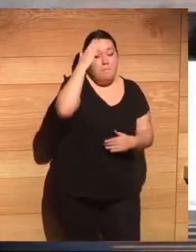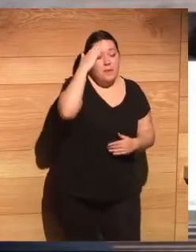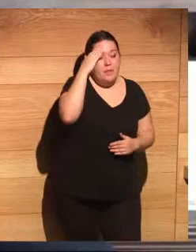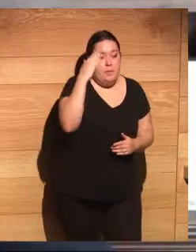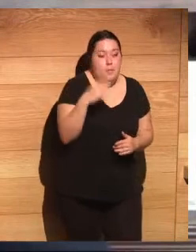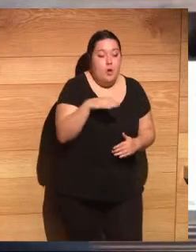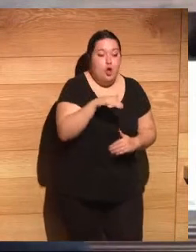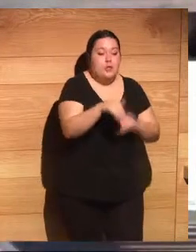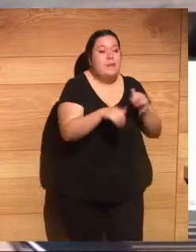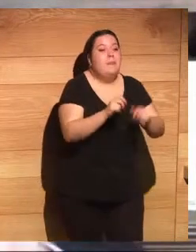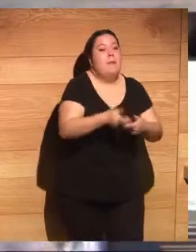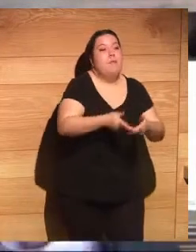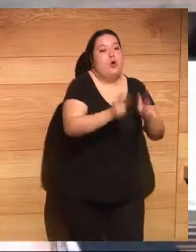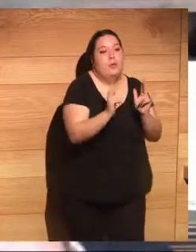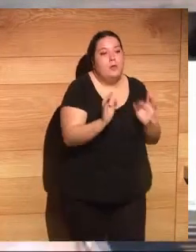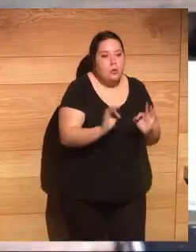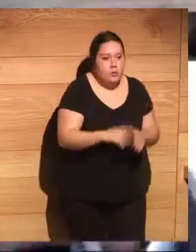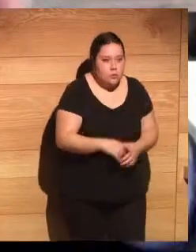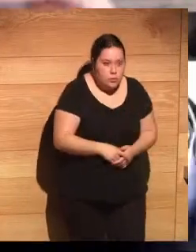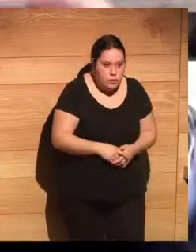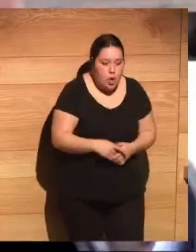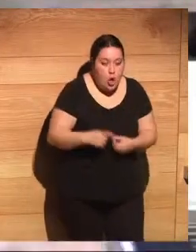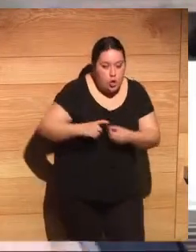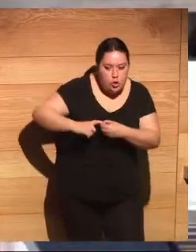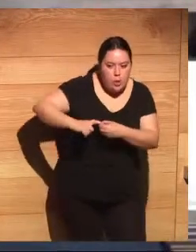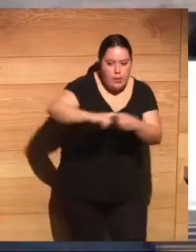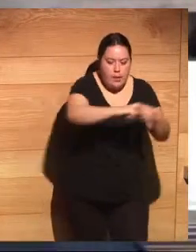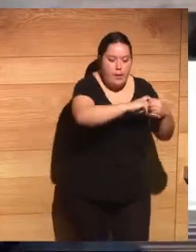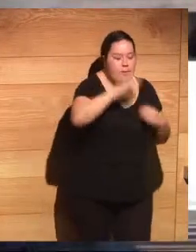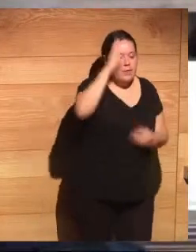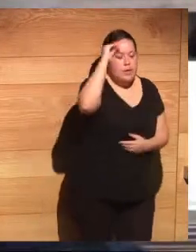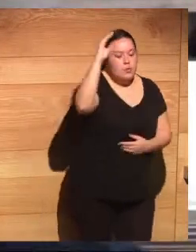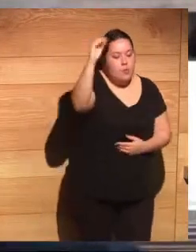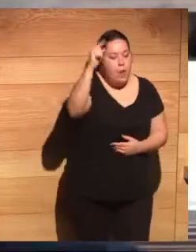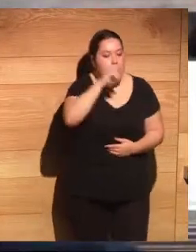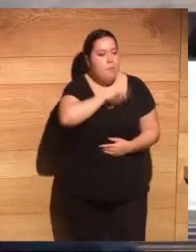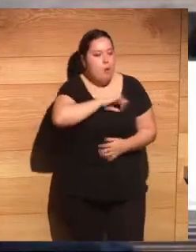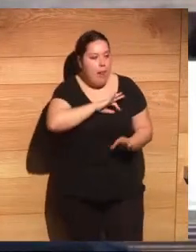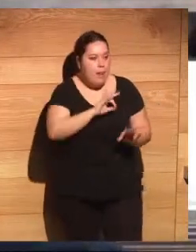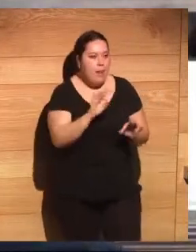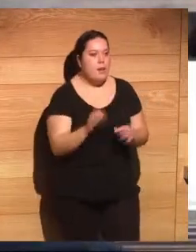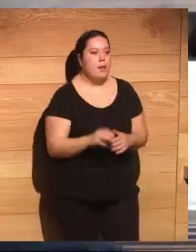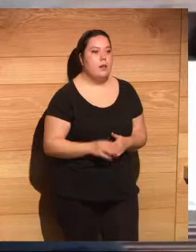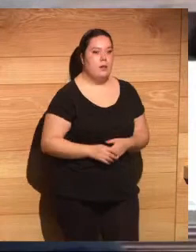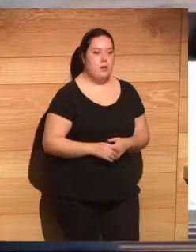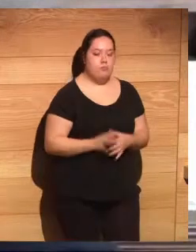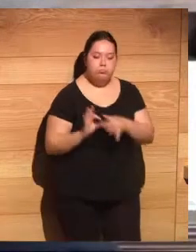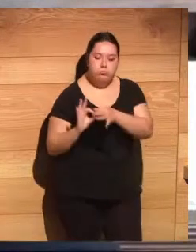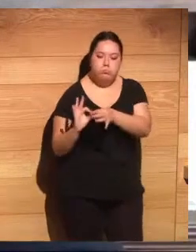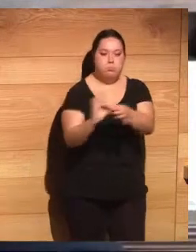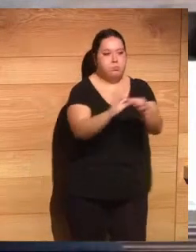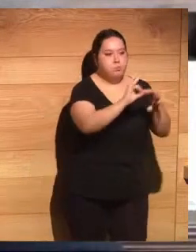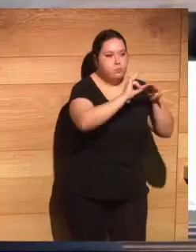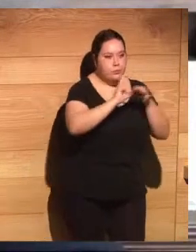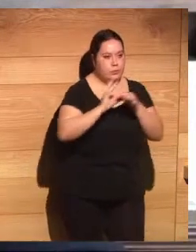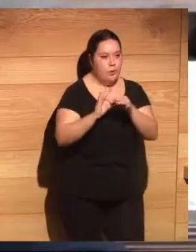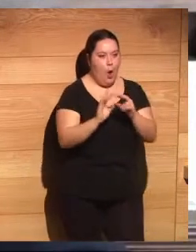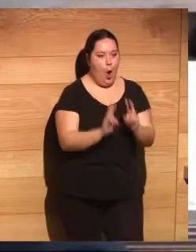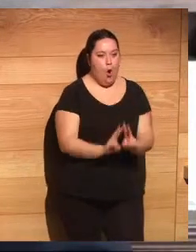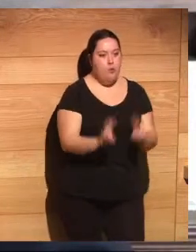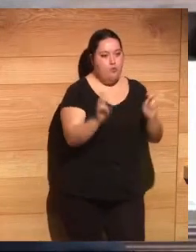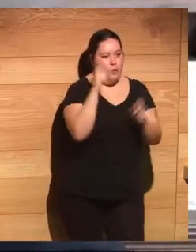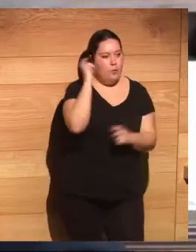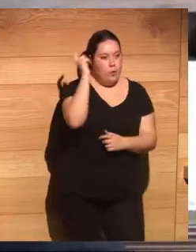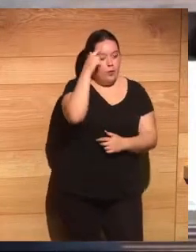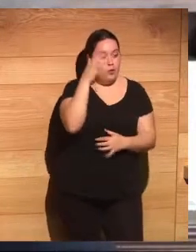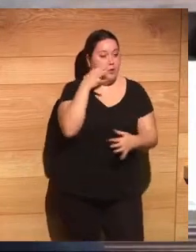Constitución de la UNESCO, basada en la solidaridad intelectual y moral. Tenemos que ahora que abordar un nuevo concepto